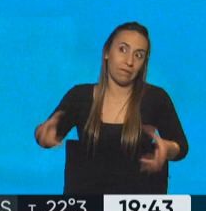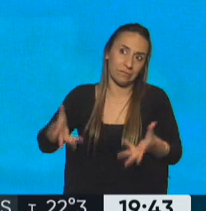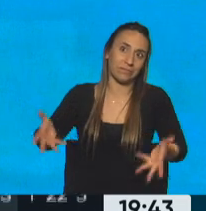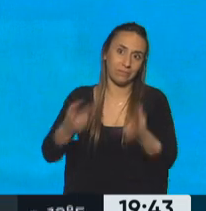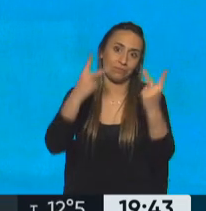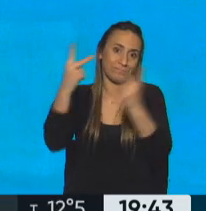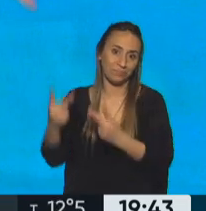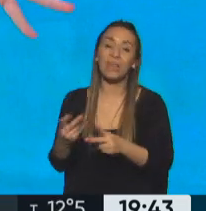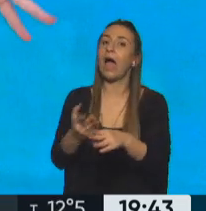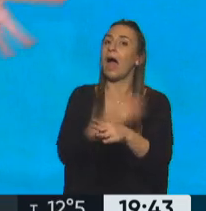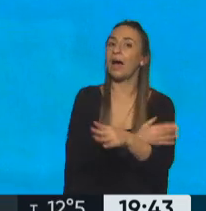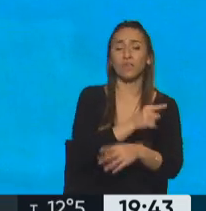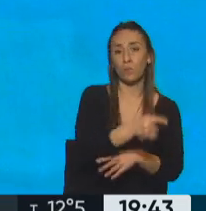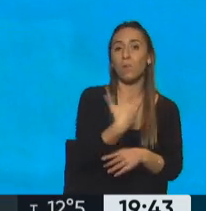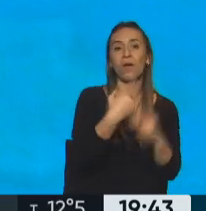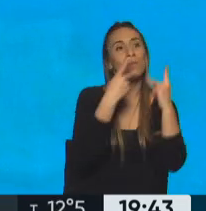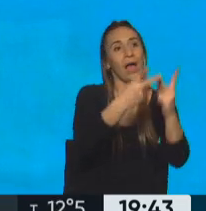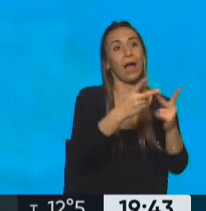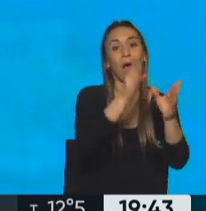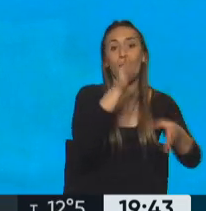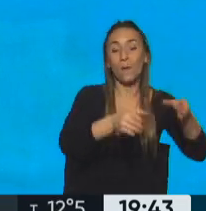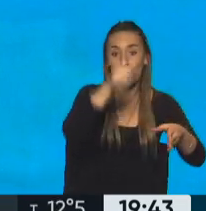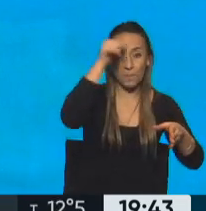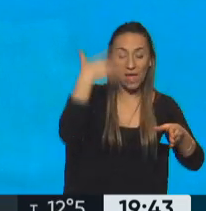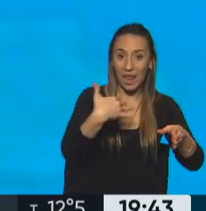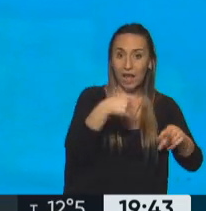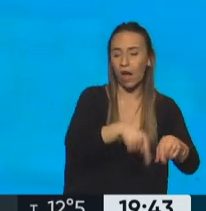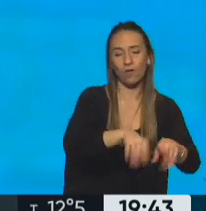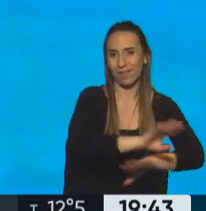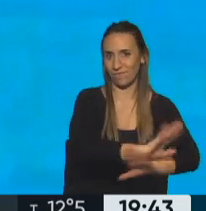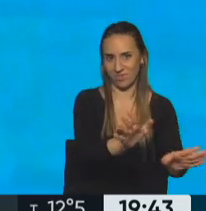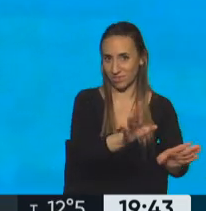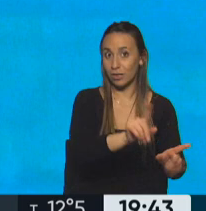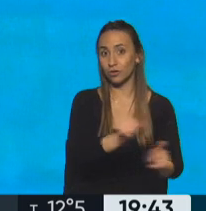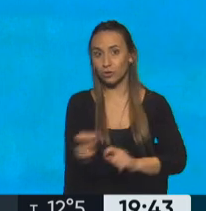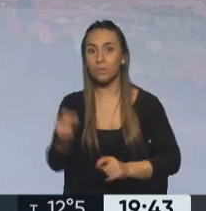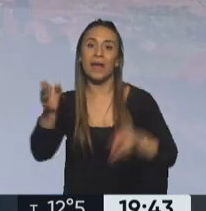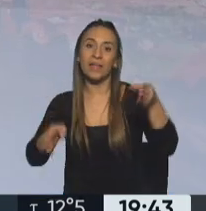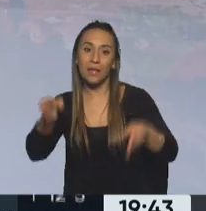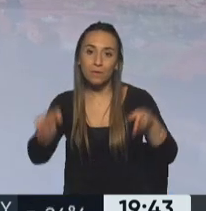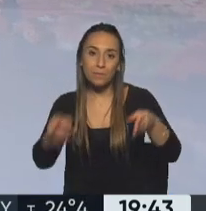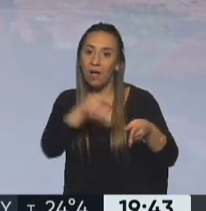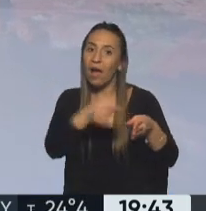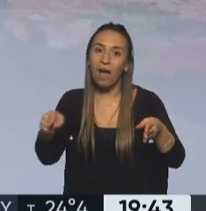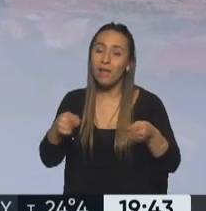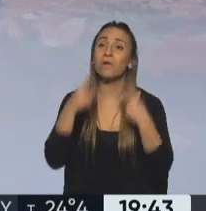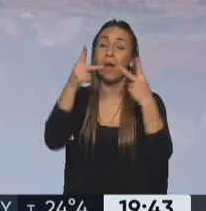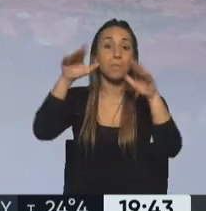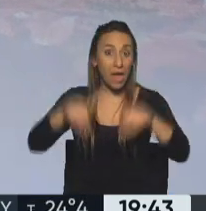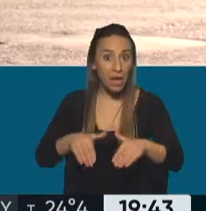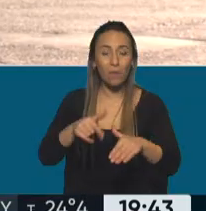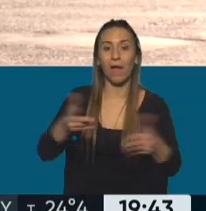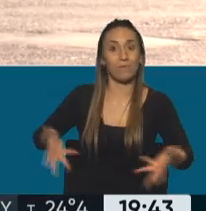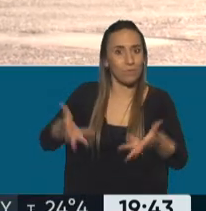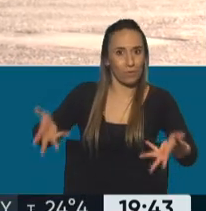ediciones anteriores, vos podías ir en el verano, ahora no, la idea es promover el sector turístico en estos meses y ¿cuándo te vas a poder comenzar a